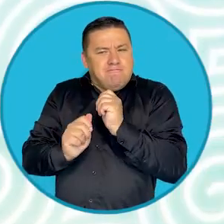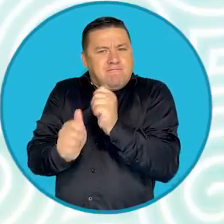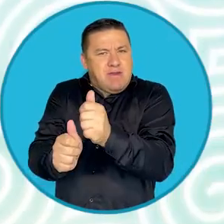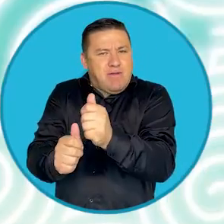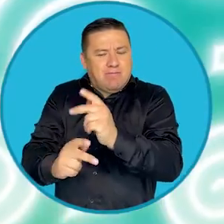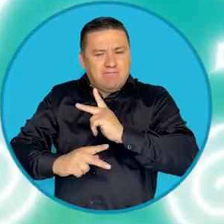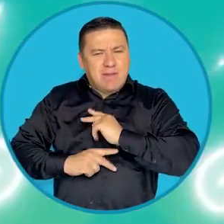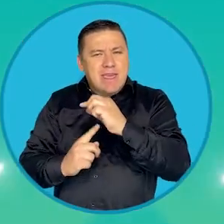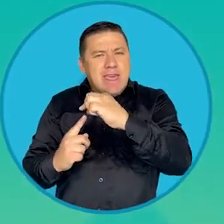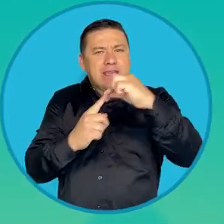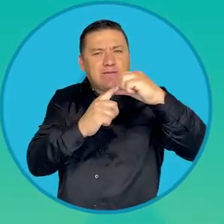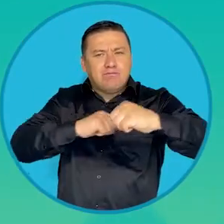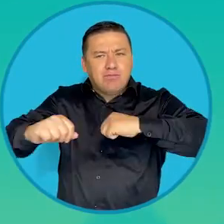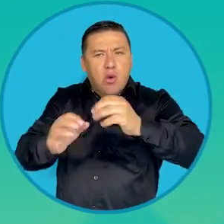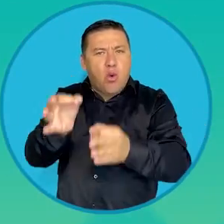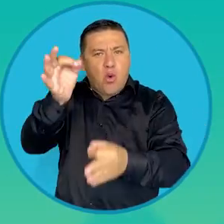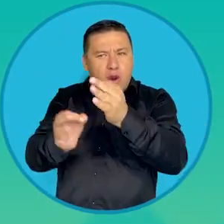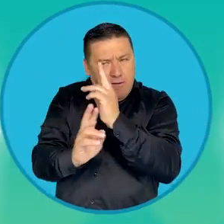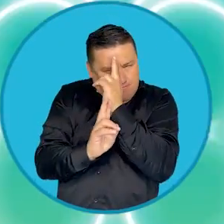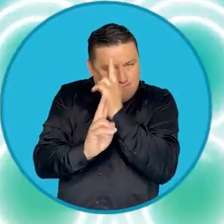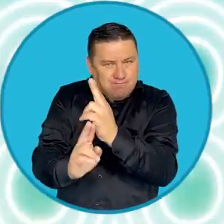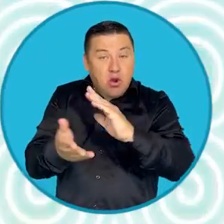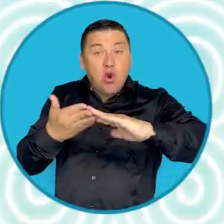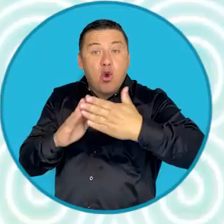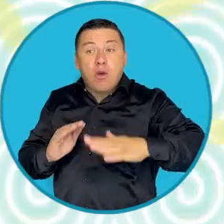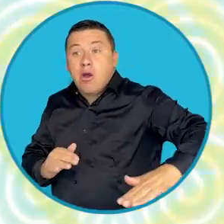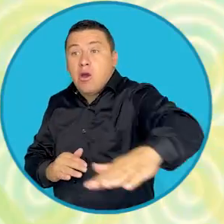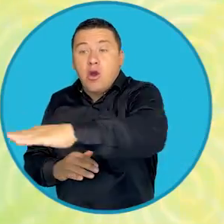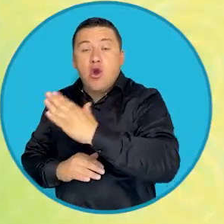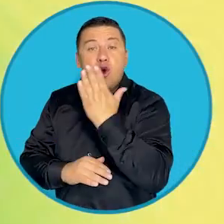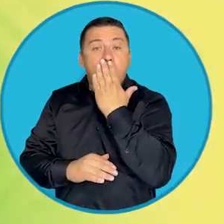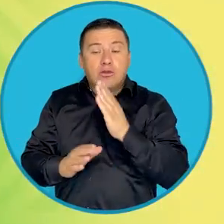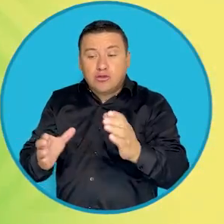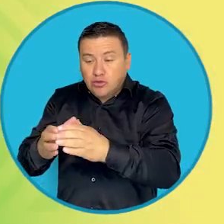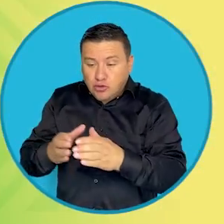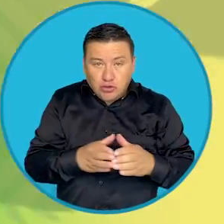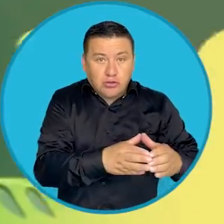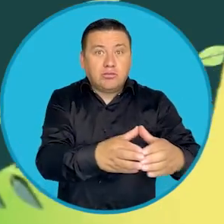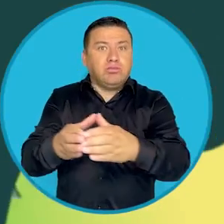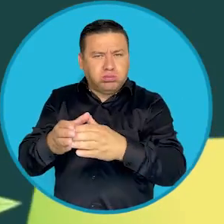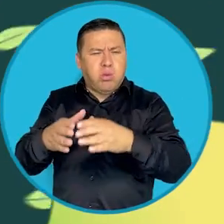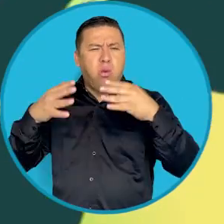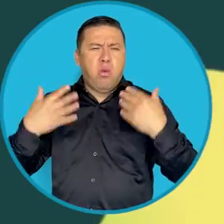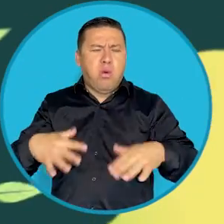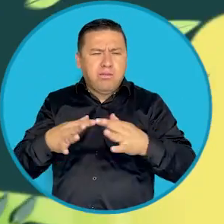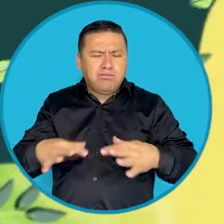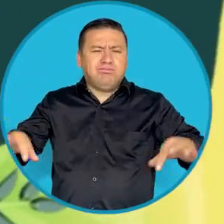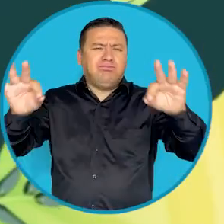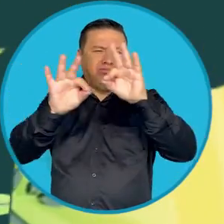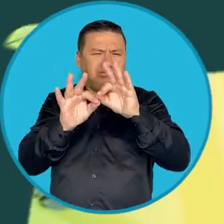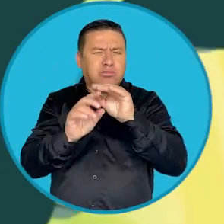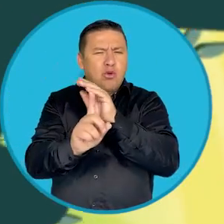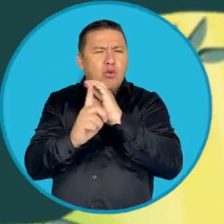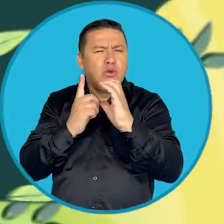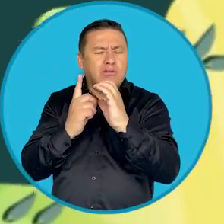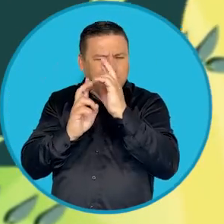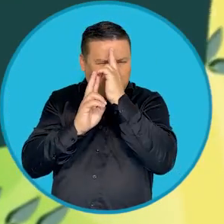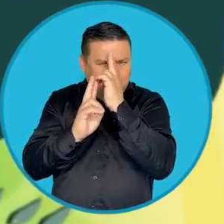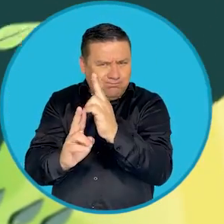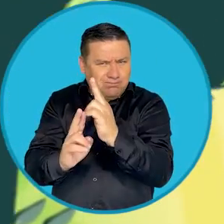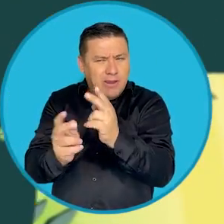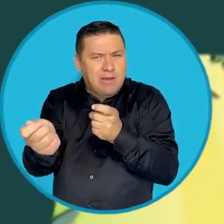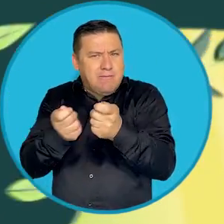su autonomía y su manera especial de ejercer justicia. Para los pueblos indígenas, el territorio va más allá de la propiedad privada y la